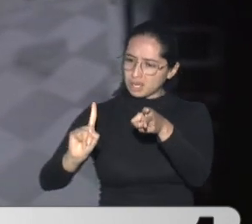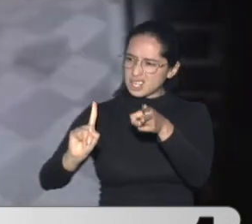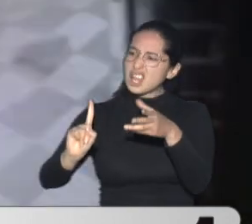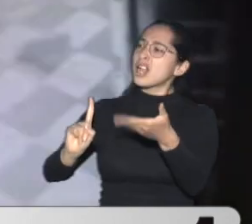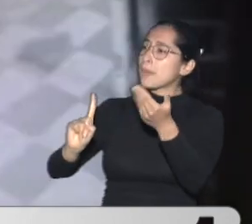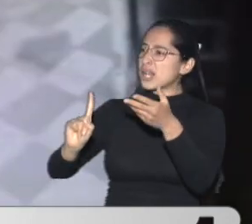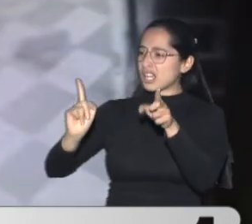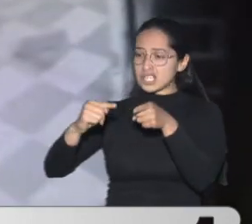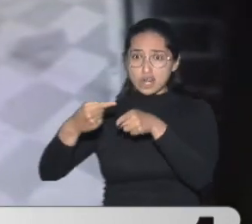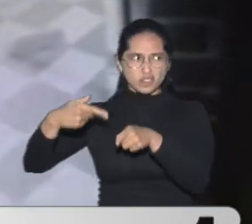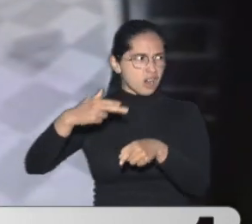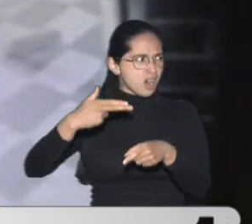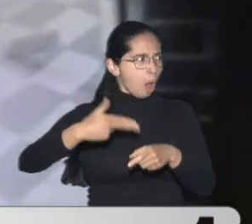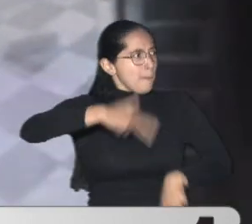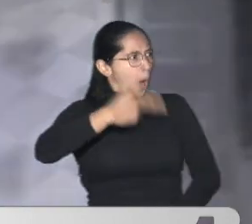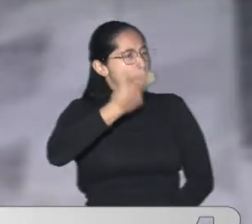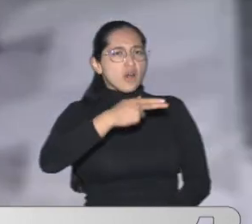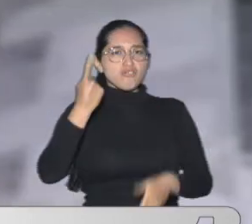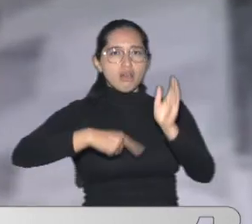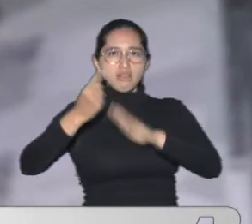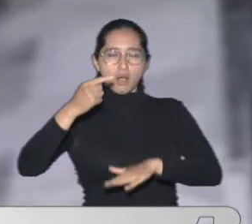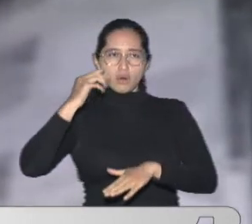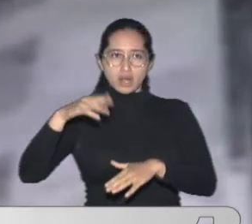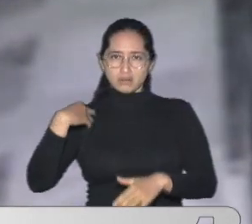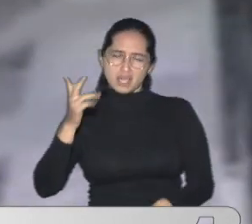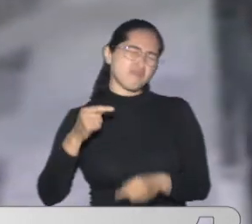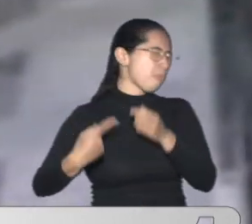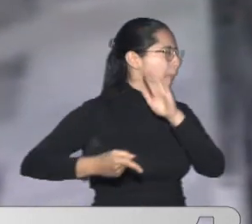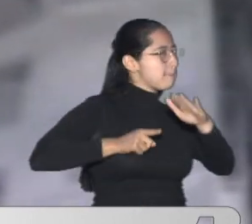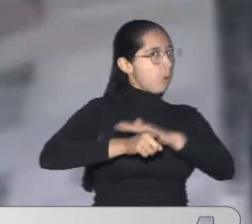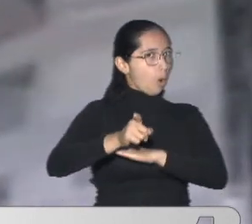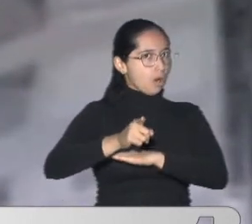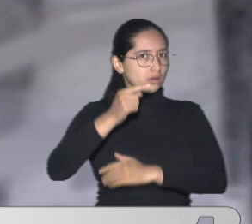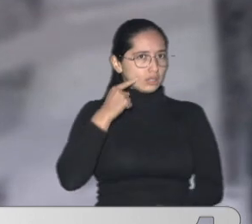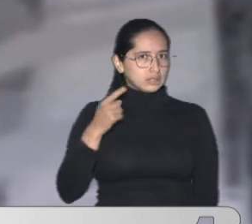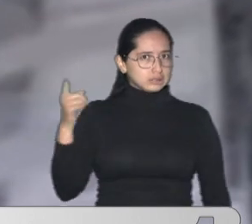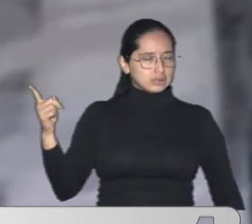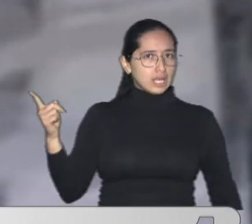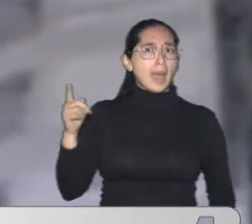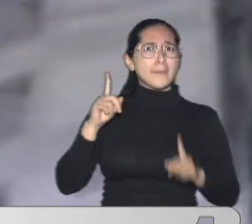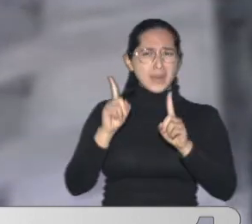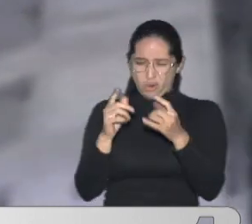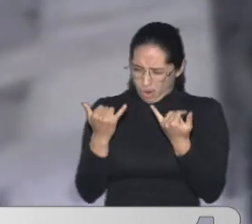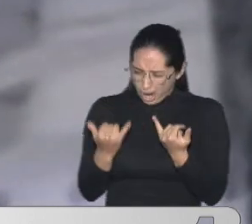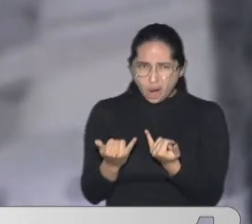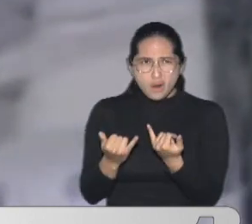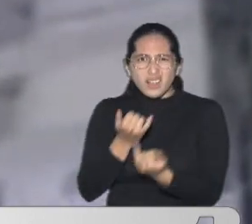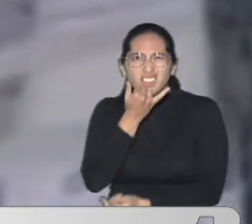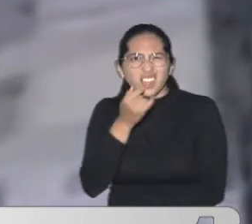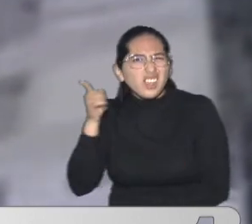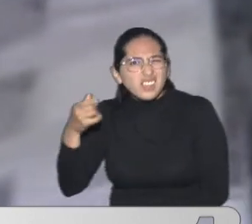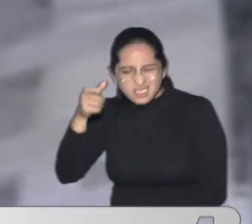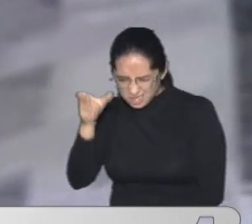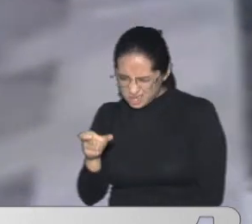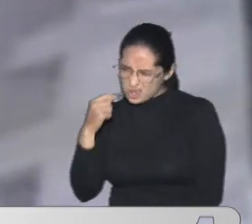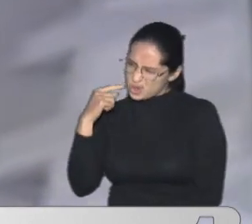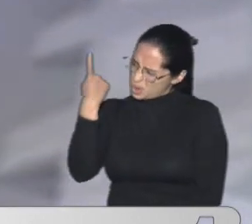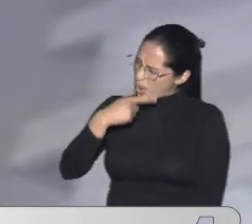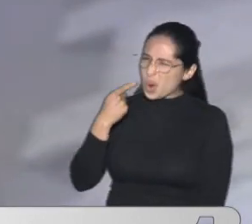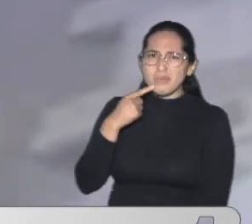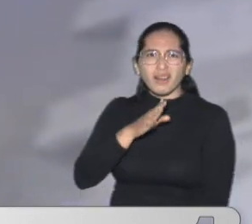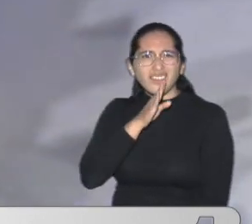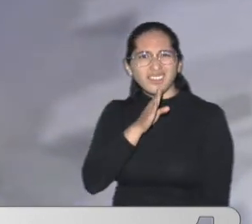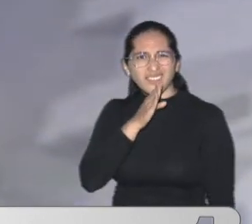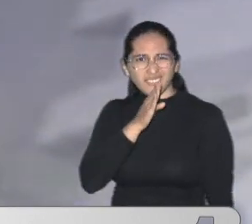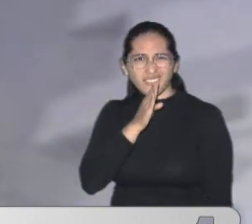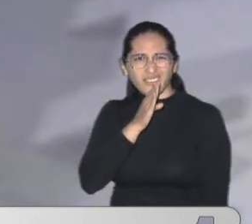quien desefundó Su arma de fuego Y atacó Contra los dos Patrulleros Hasta el momento No se sabe Quién es este sujeto Las autoridades No han logrado